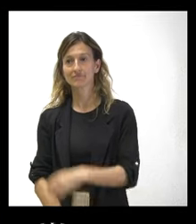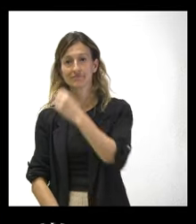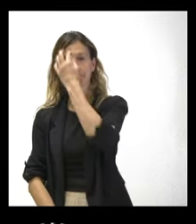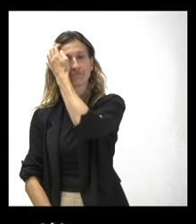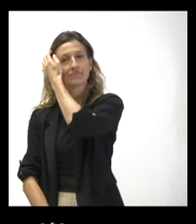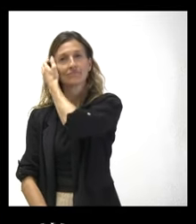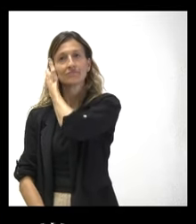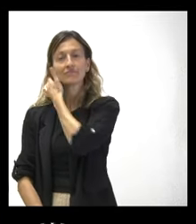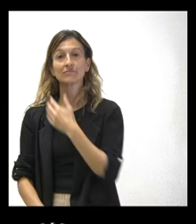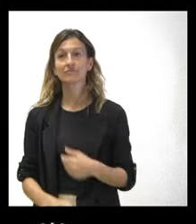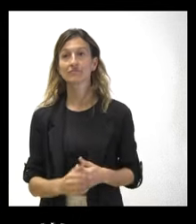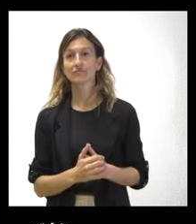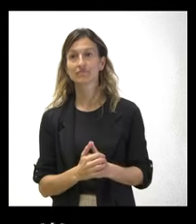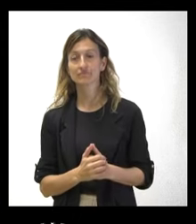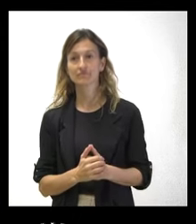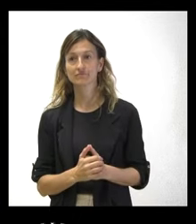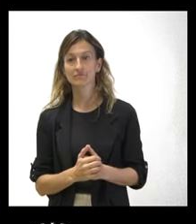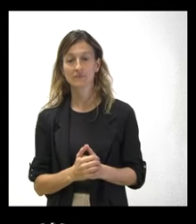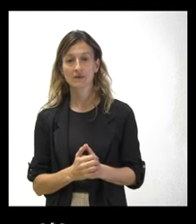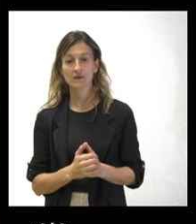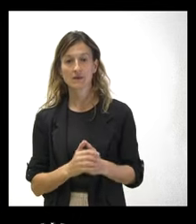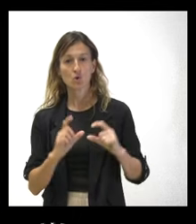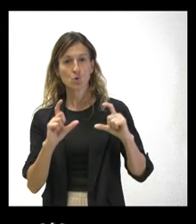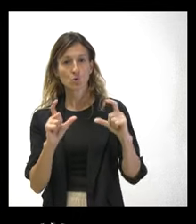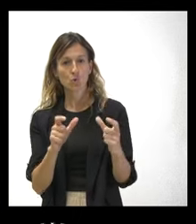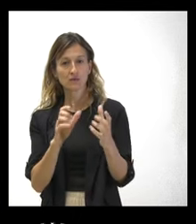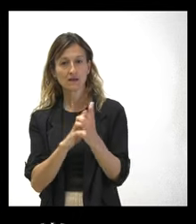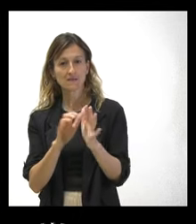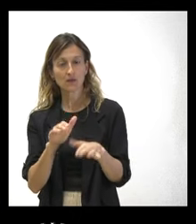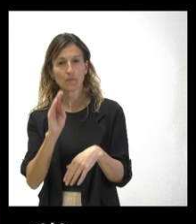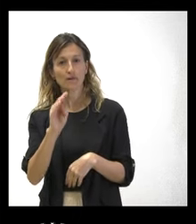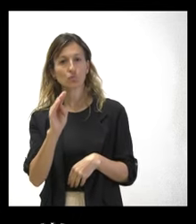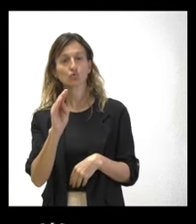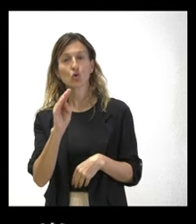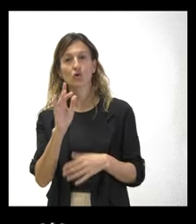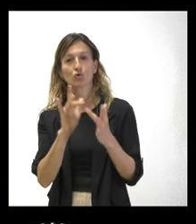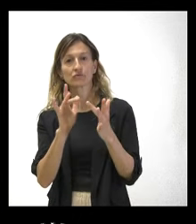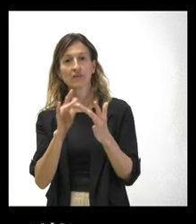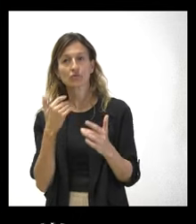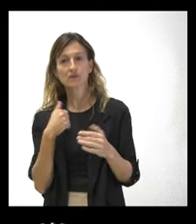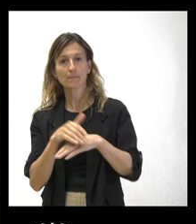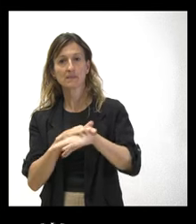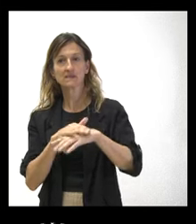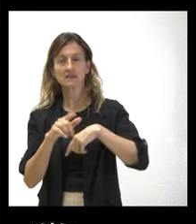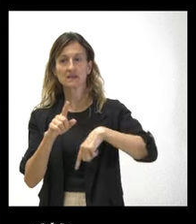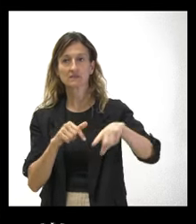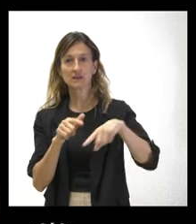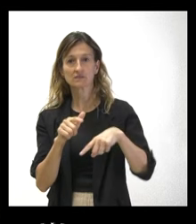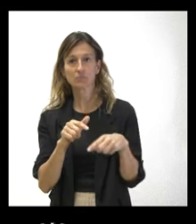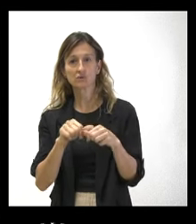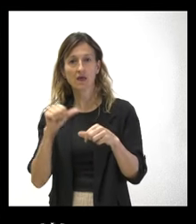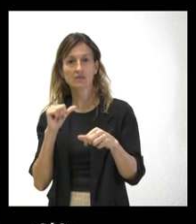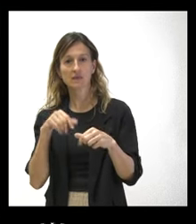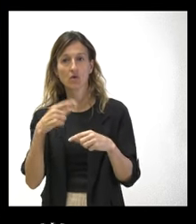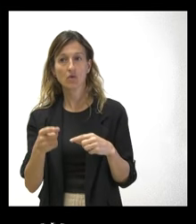Hola, muy buenos días. Desde la Junta se va a contactar o se ha contactado recientemente con el Ministerio de Transportes para